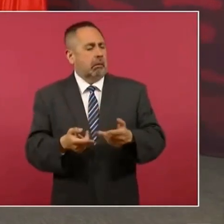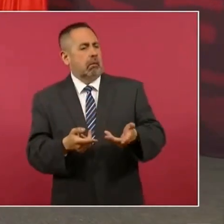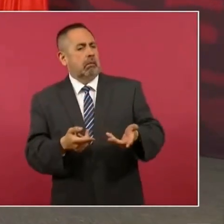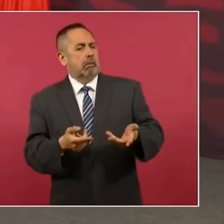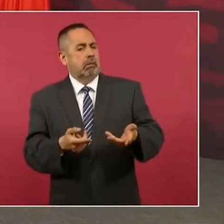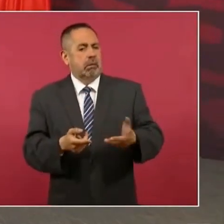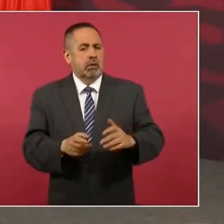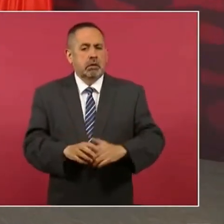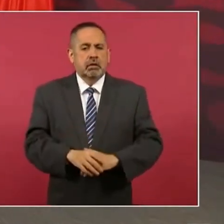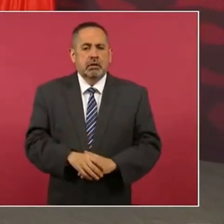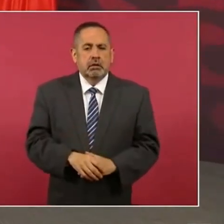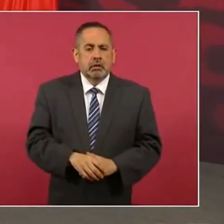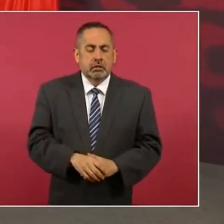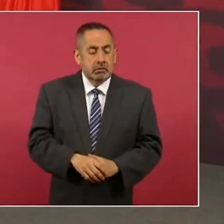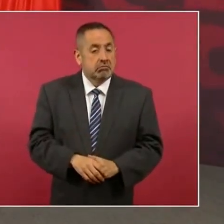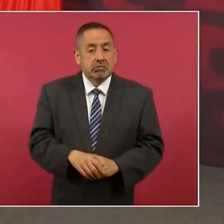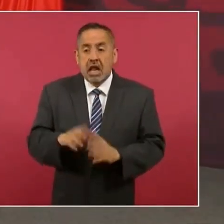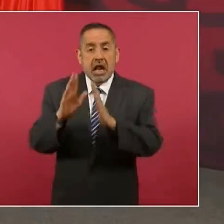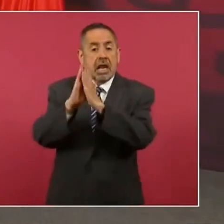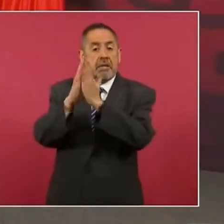¿No? Pues sí.